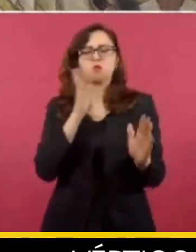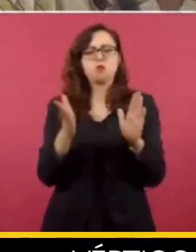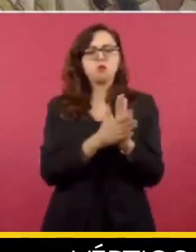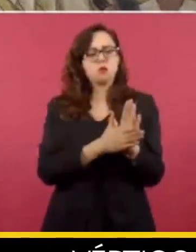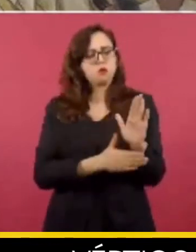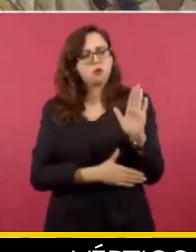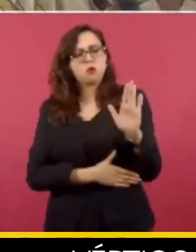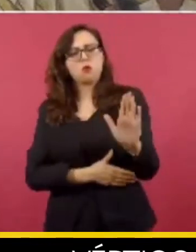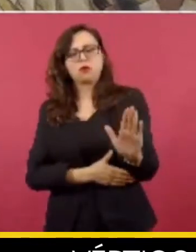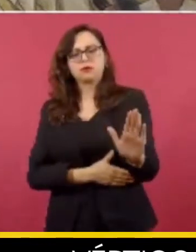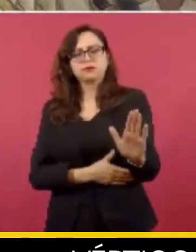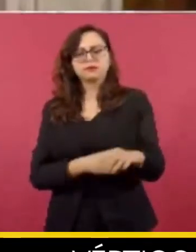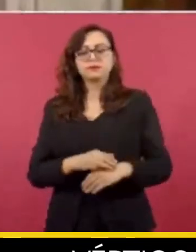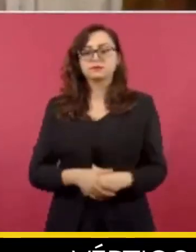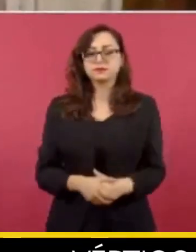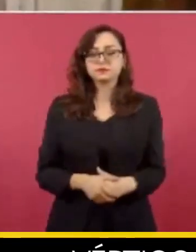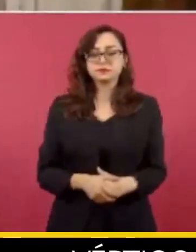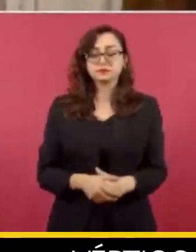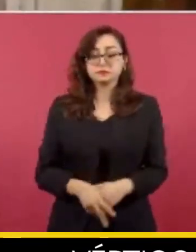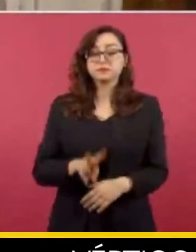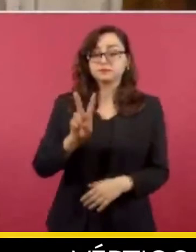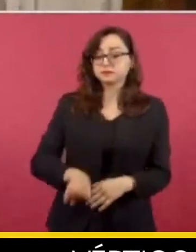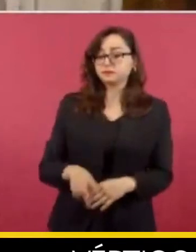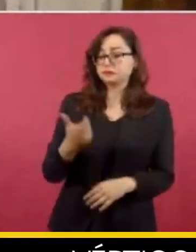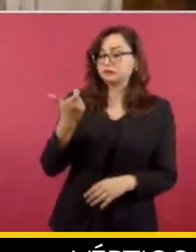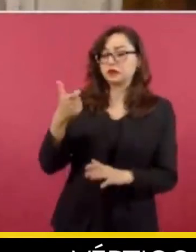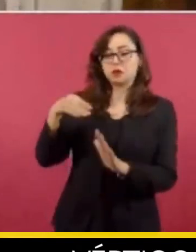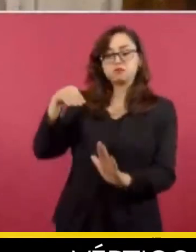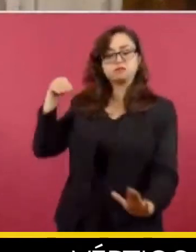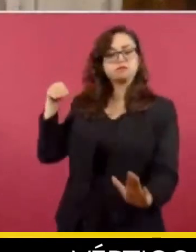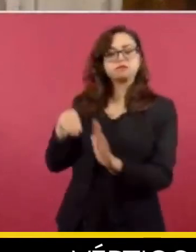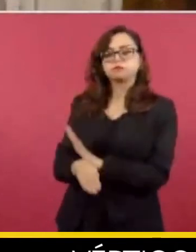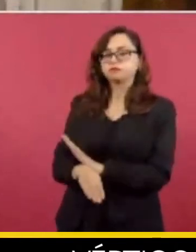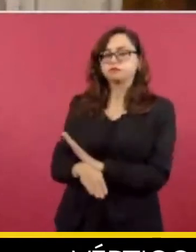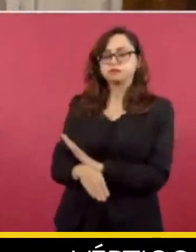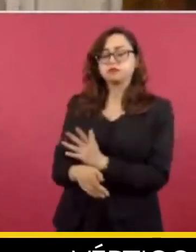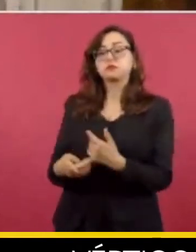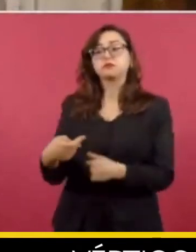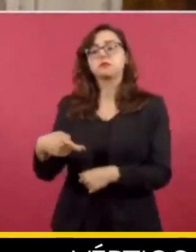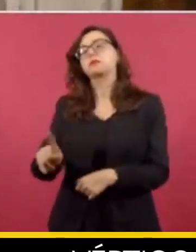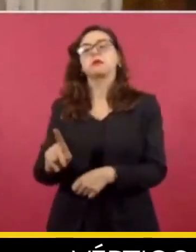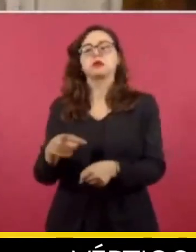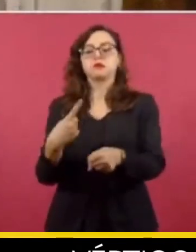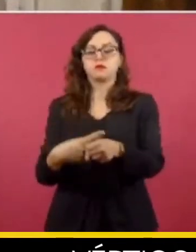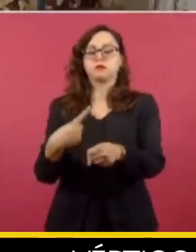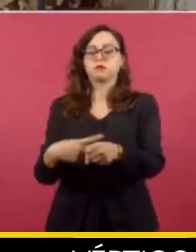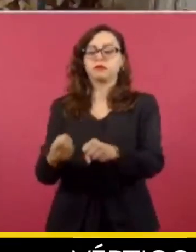cayó la economía, pero ya logramos recuperar los niveles previos al COVID.